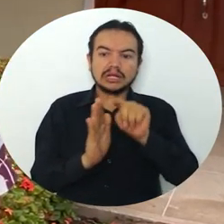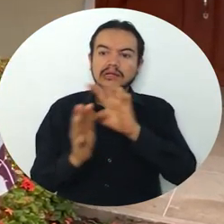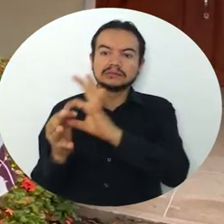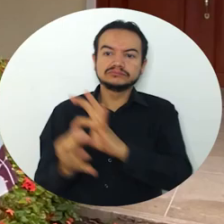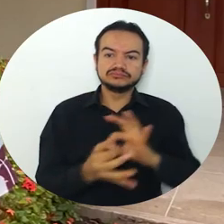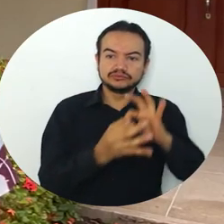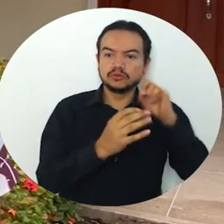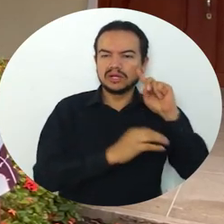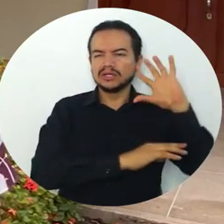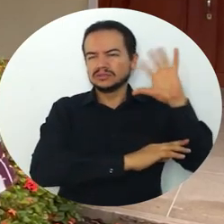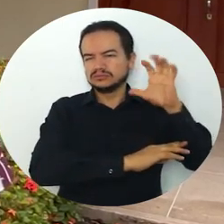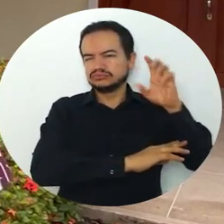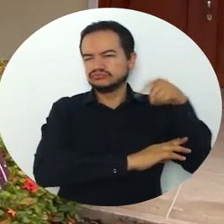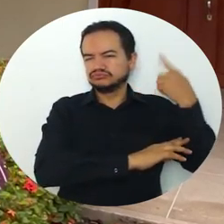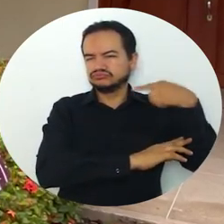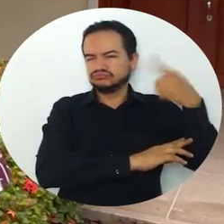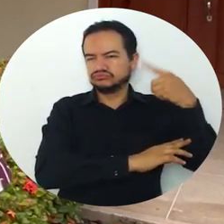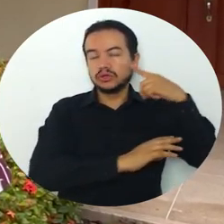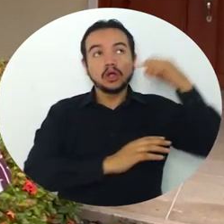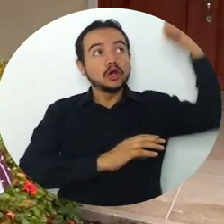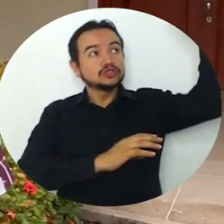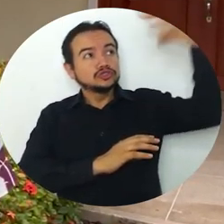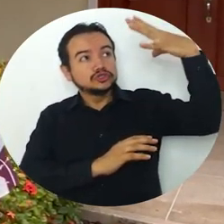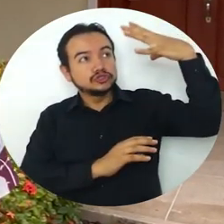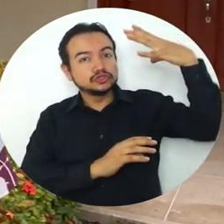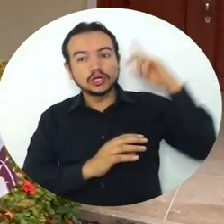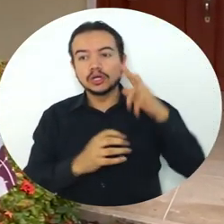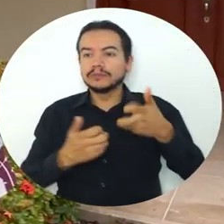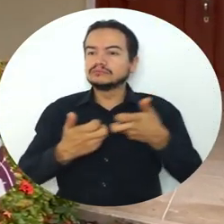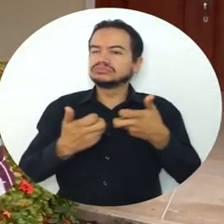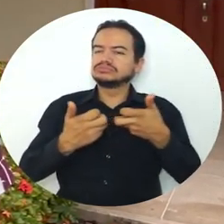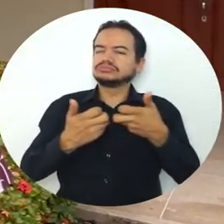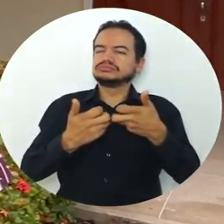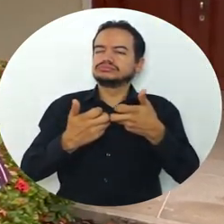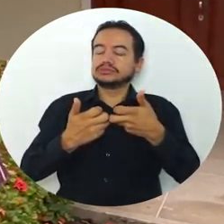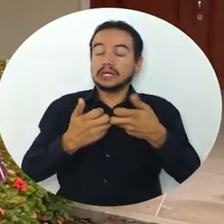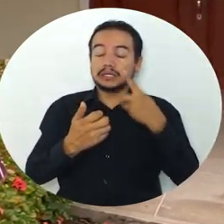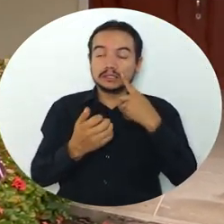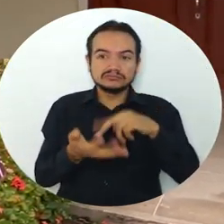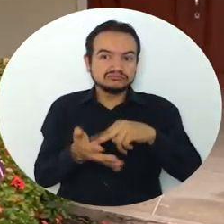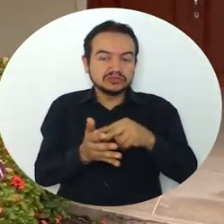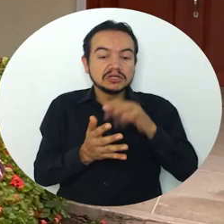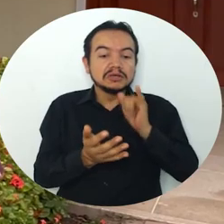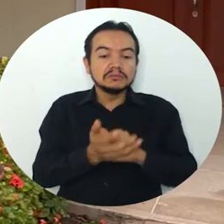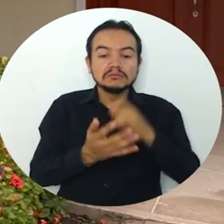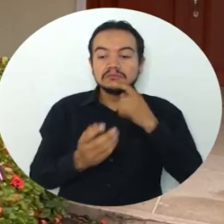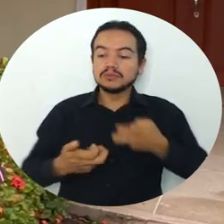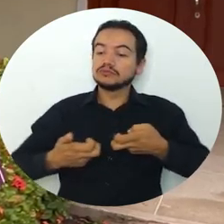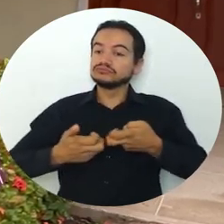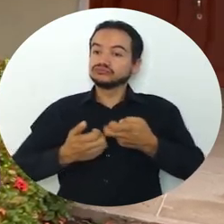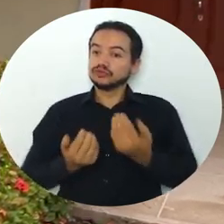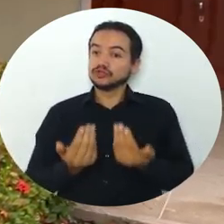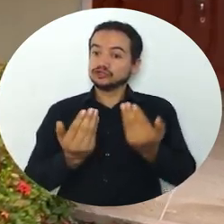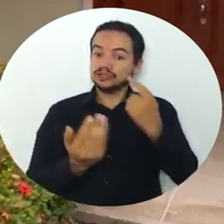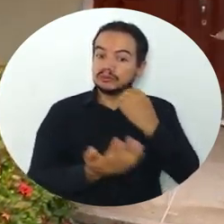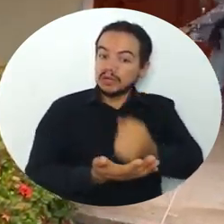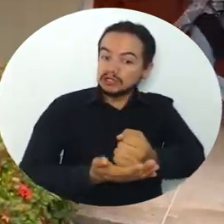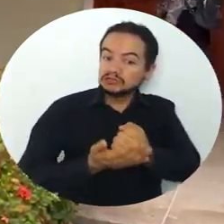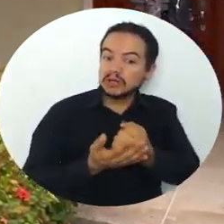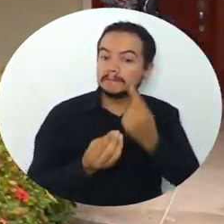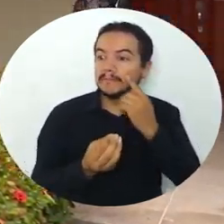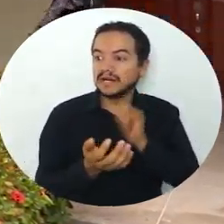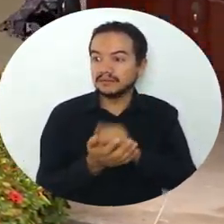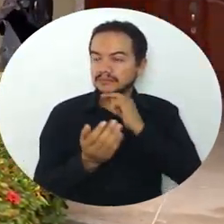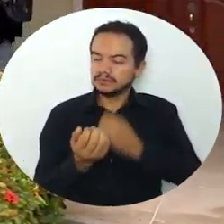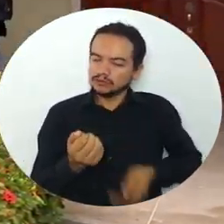energías eólica, solar, por biomasa, que son energías alternativas, que son las que podrían garantizar